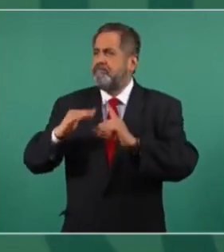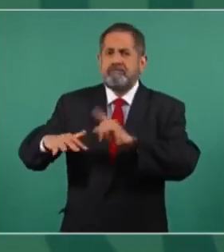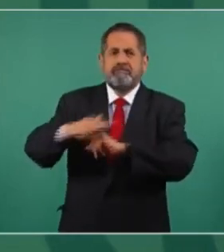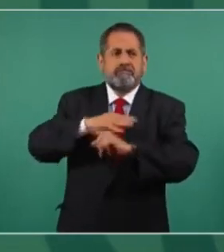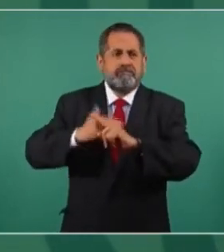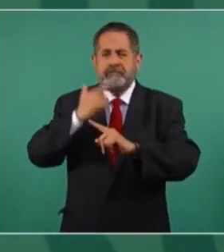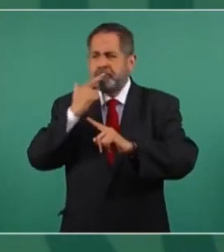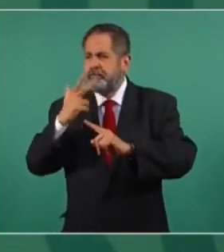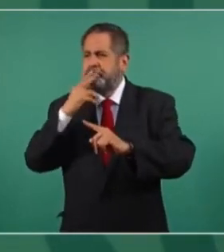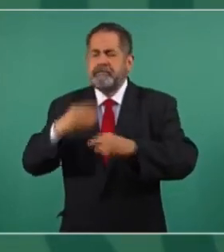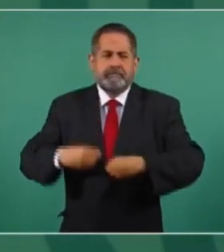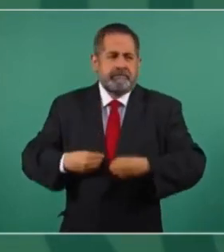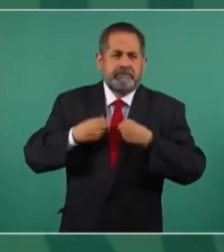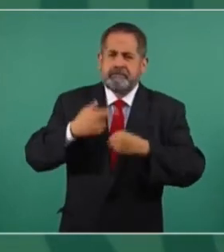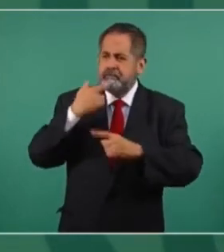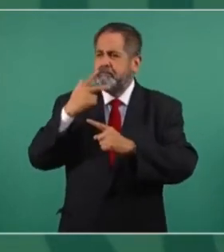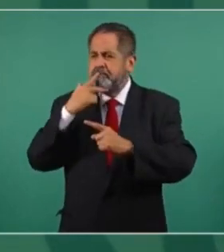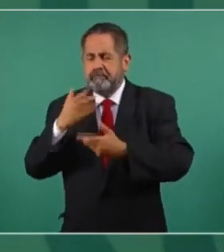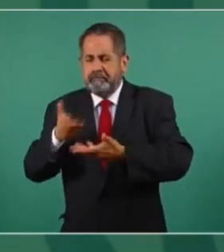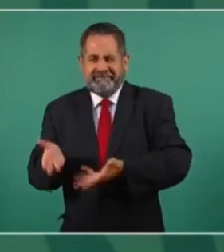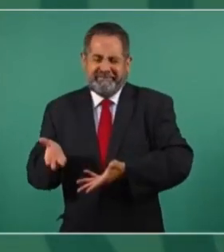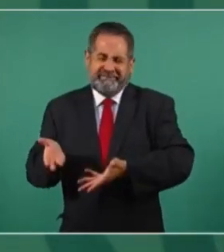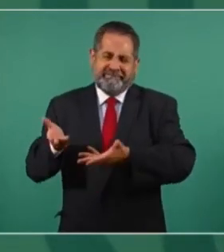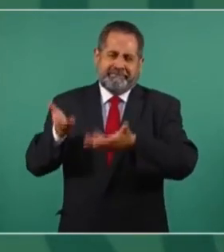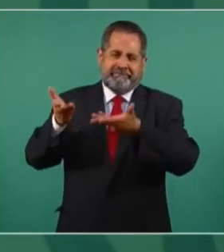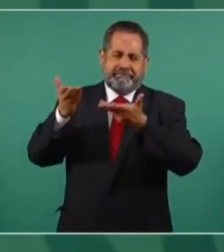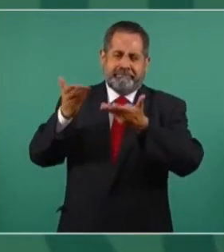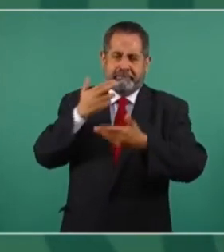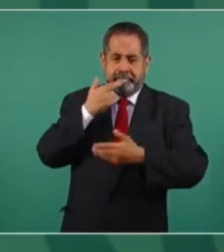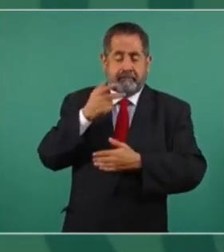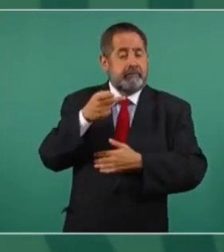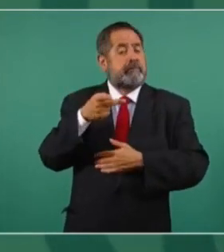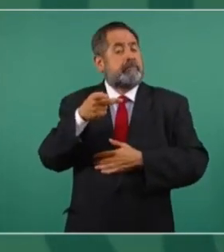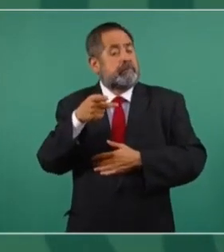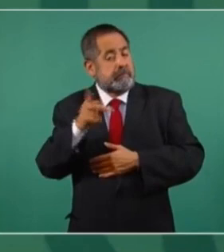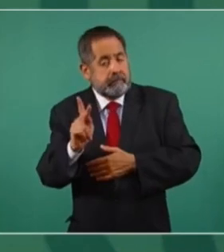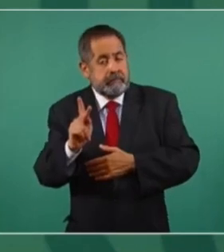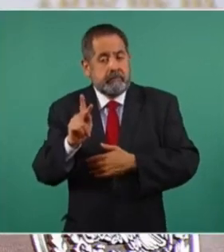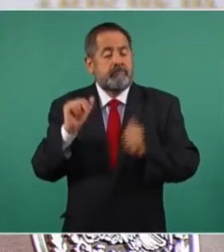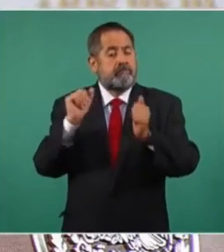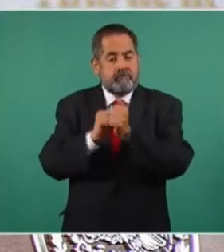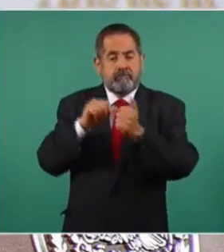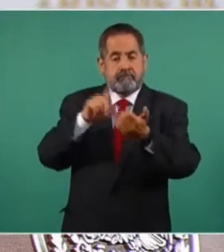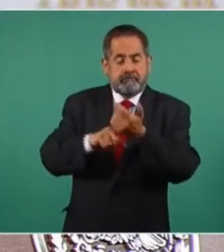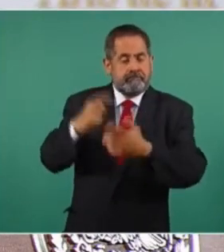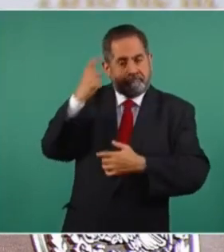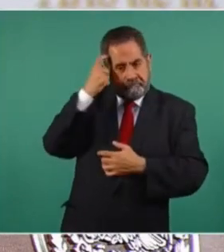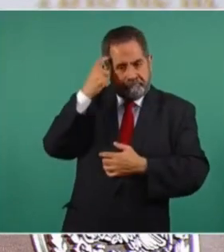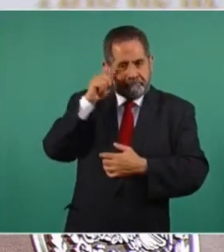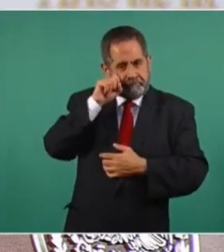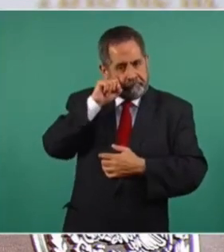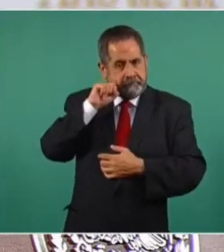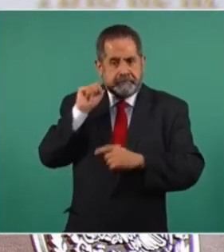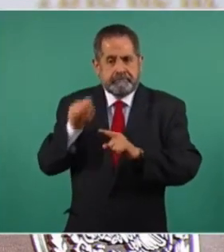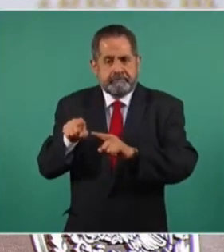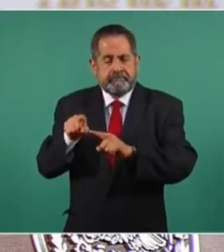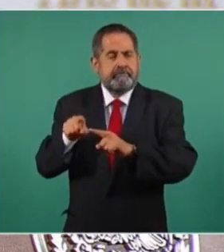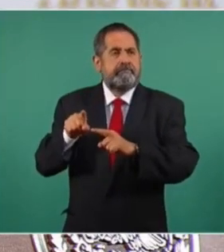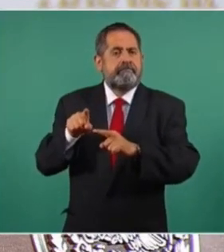condiciones de trabajo, pero que también no dejen de